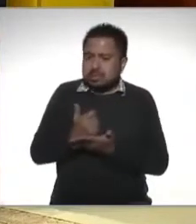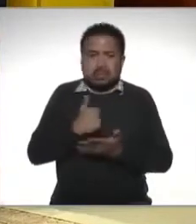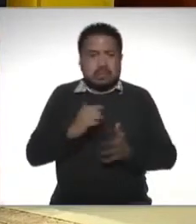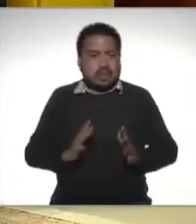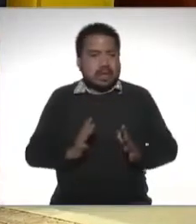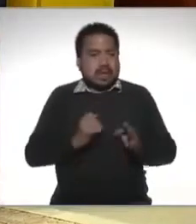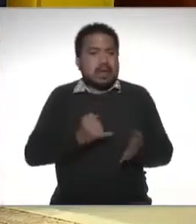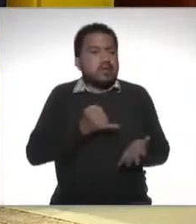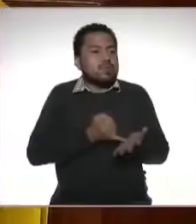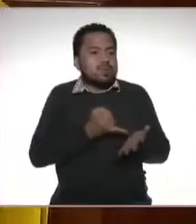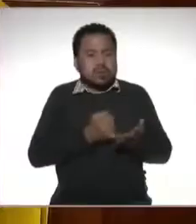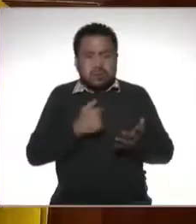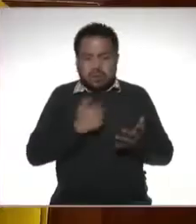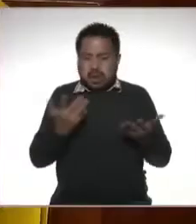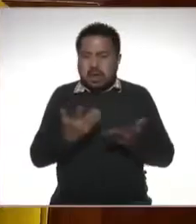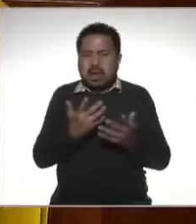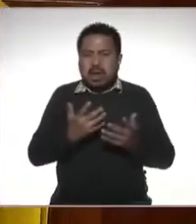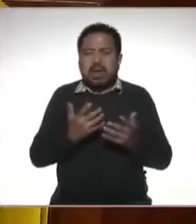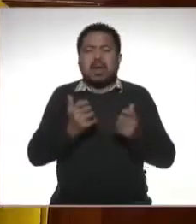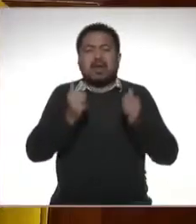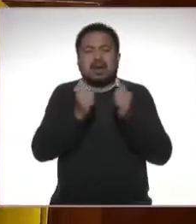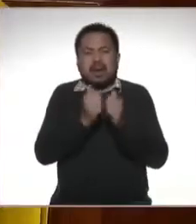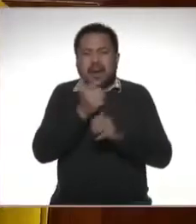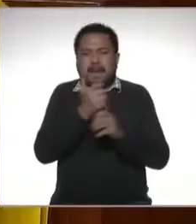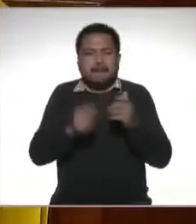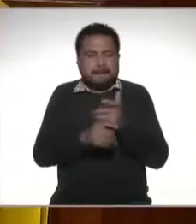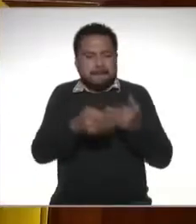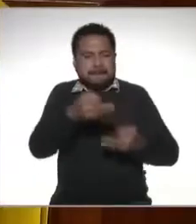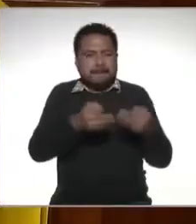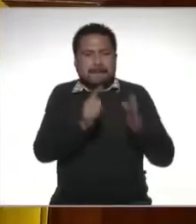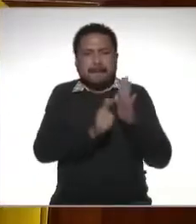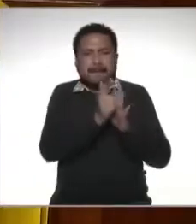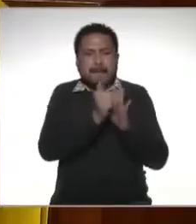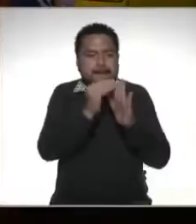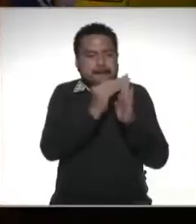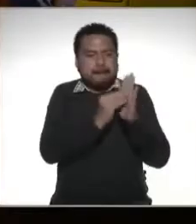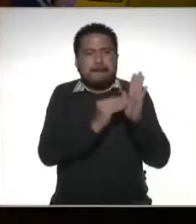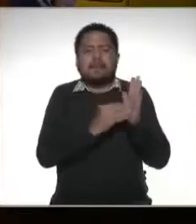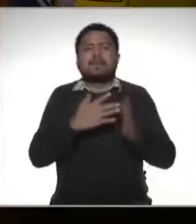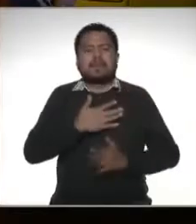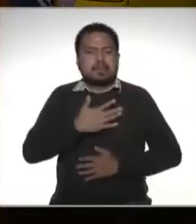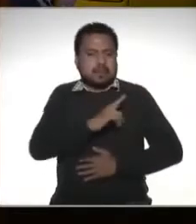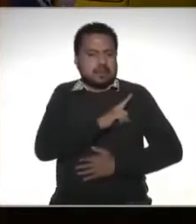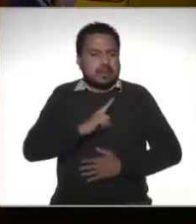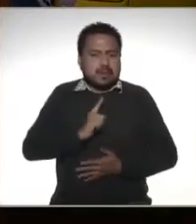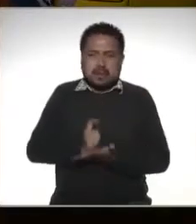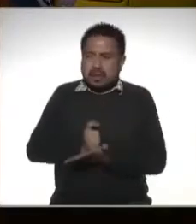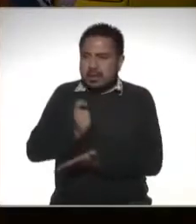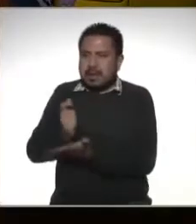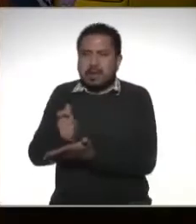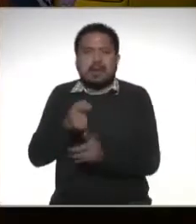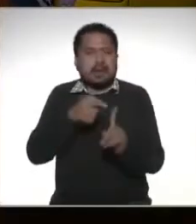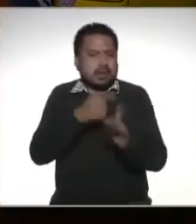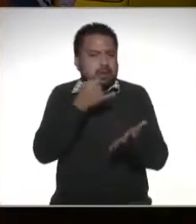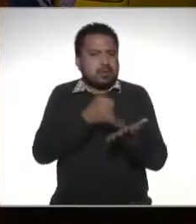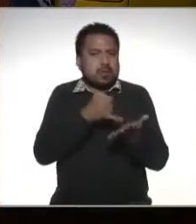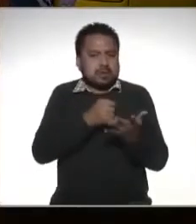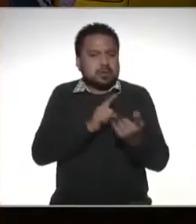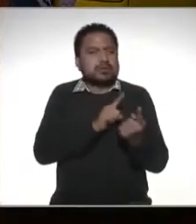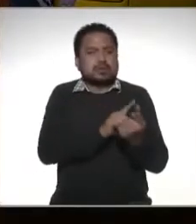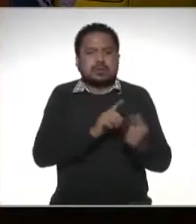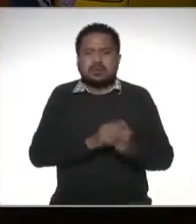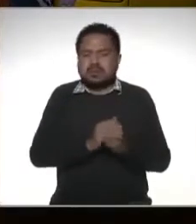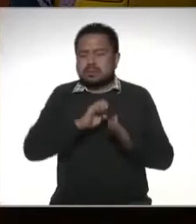causante del impuesto yo soy el que hago los actos jurídicos que la ley marca entonces yo soy el que lo debe pagar ese es un impuesto directo